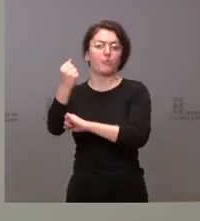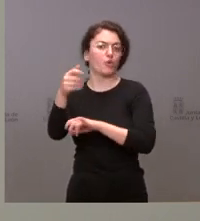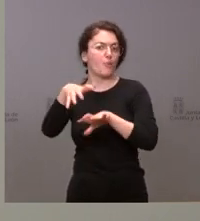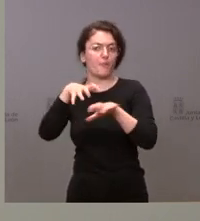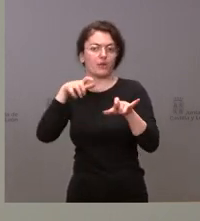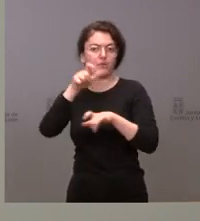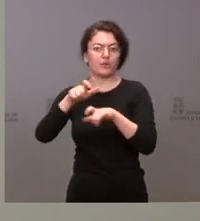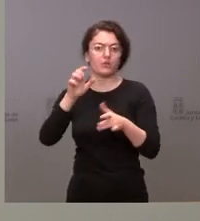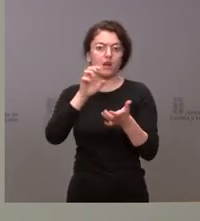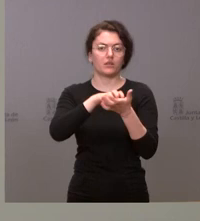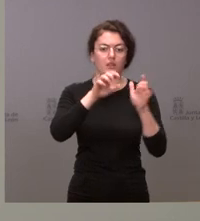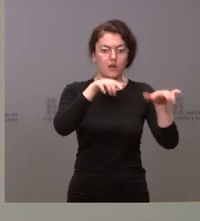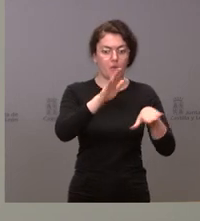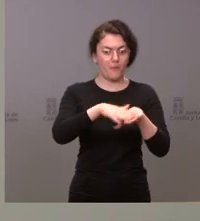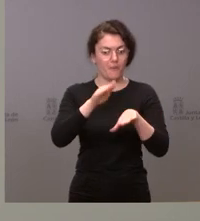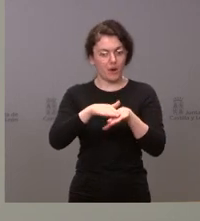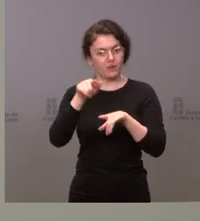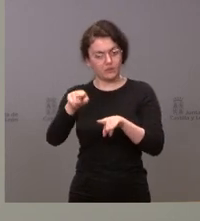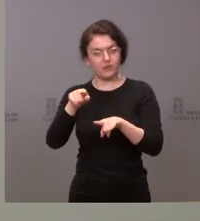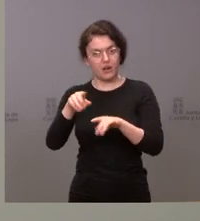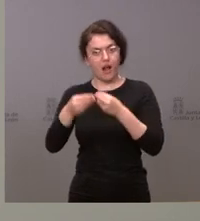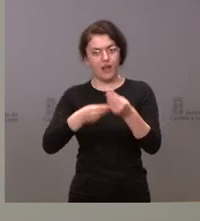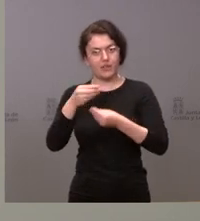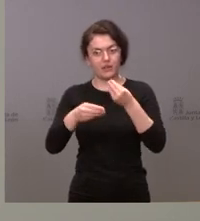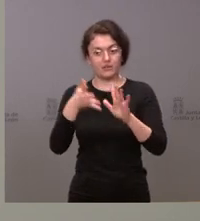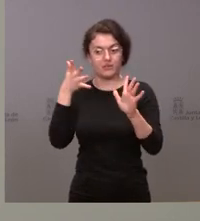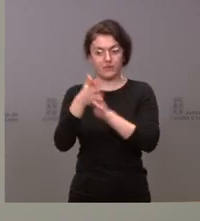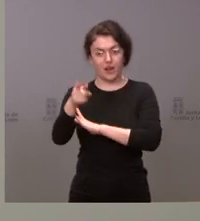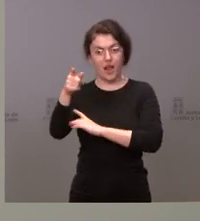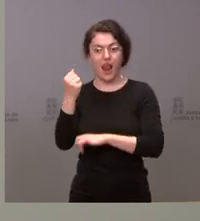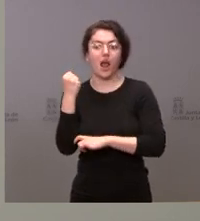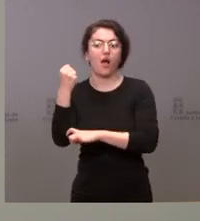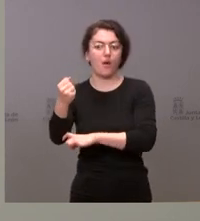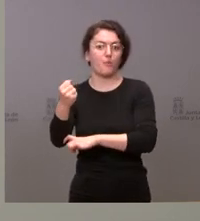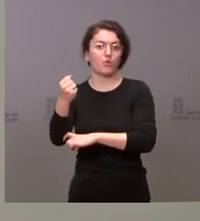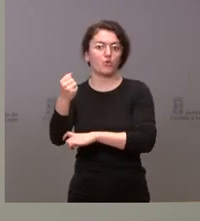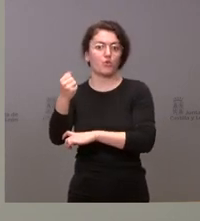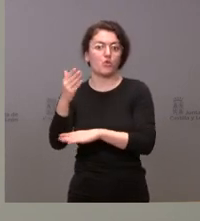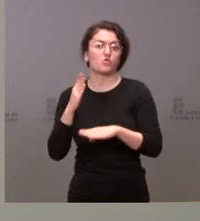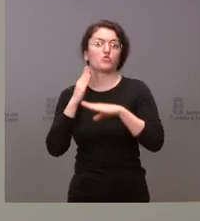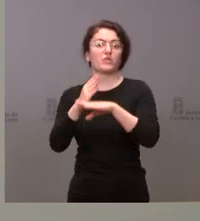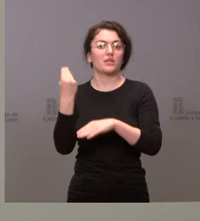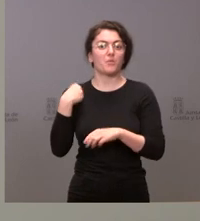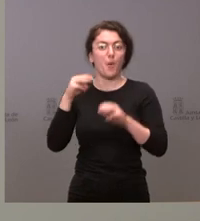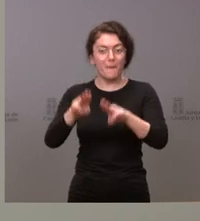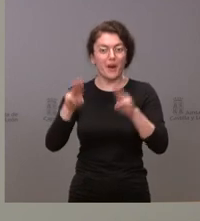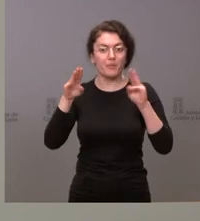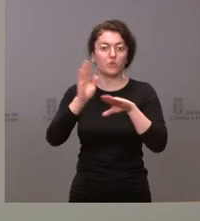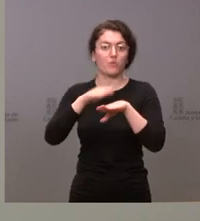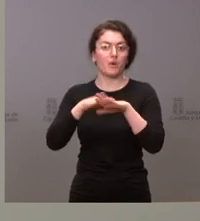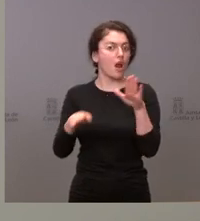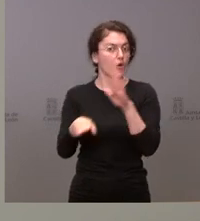Castilla y León para esta decisión y que, personalmente, pueda tener el apoyo suficiente del Parlamento para sacar adelante la investidura.